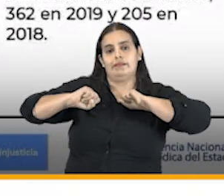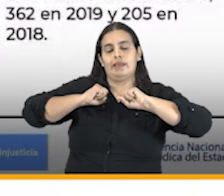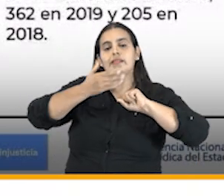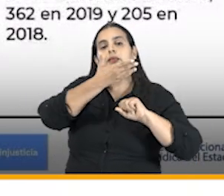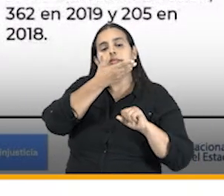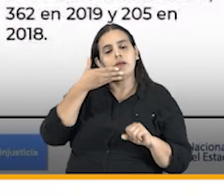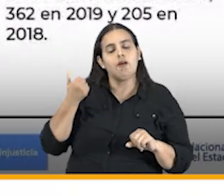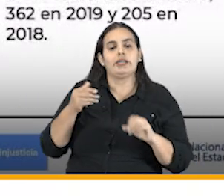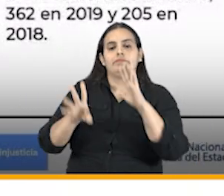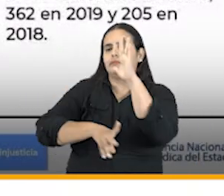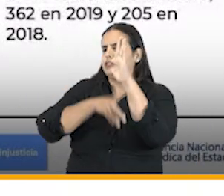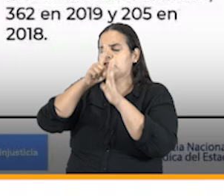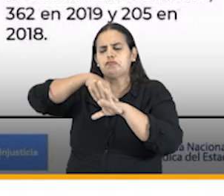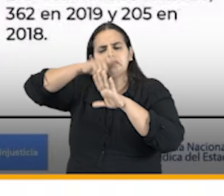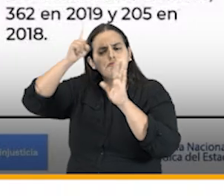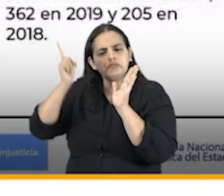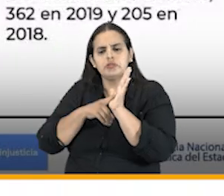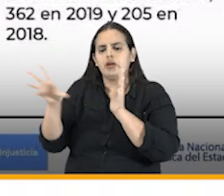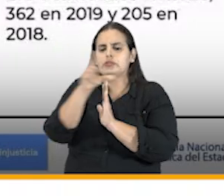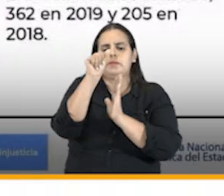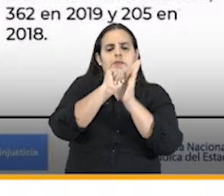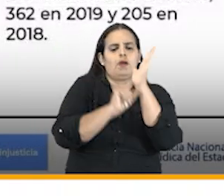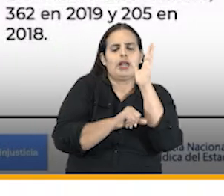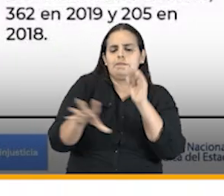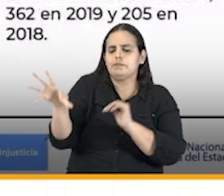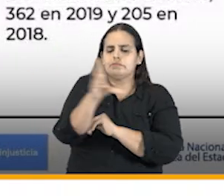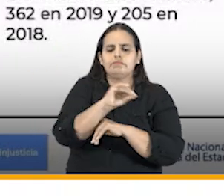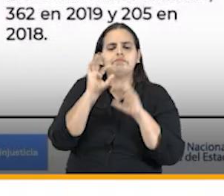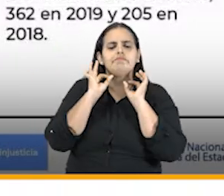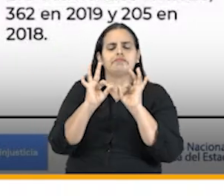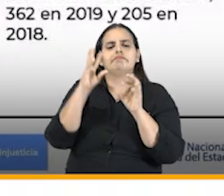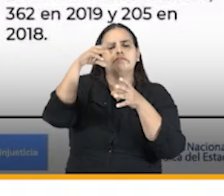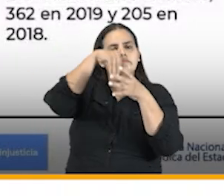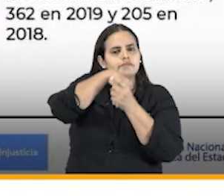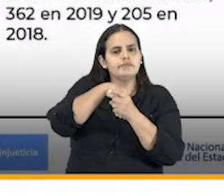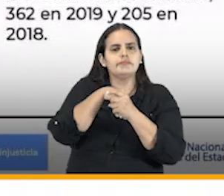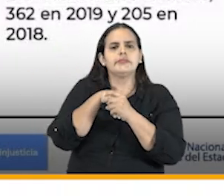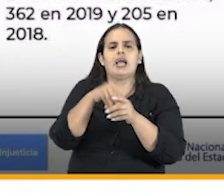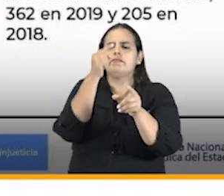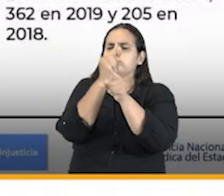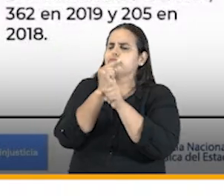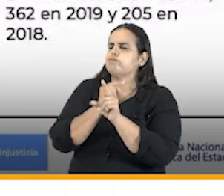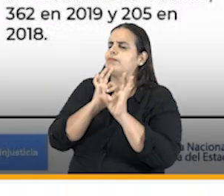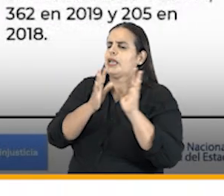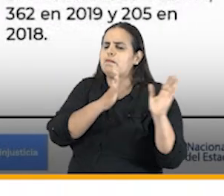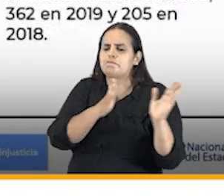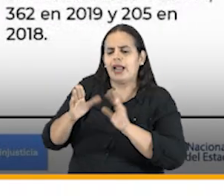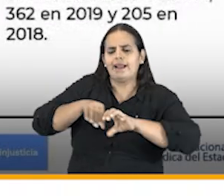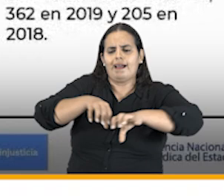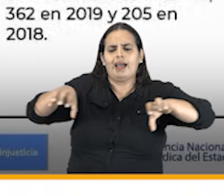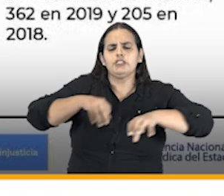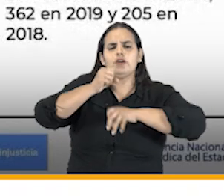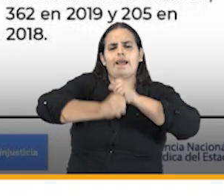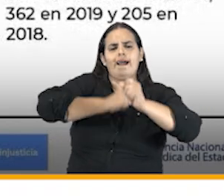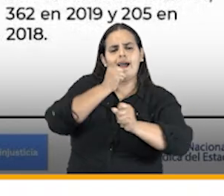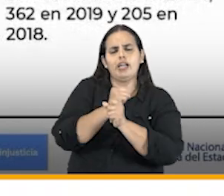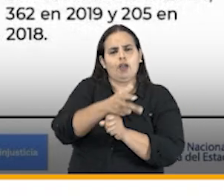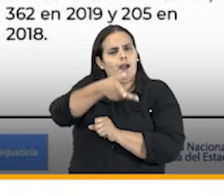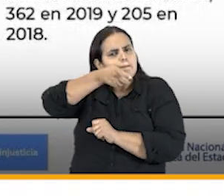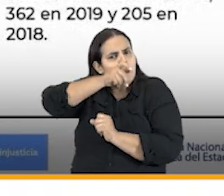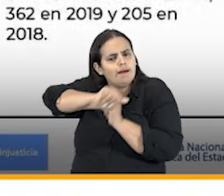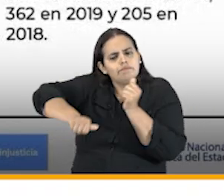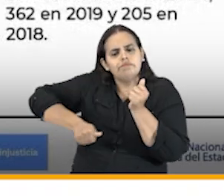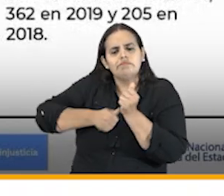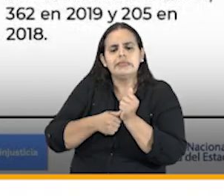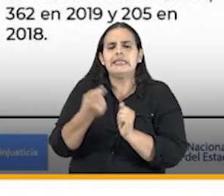mejora se han desarrollado todos los programas de la oficina de control interno los programas de aseguramiento el plan de acción el plan anual de asesorías